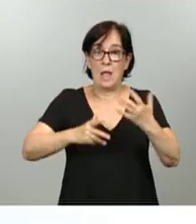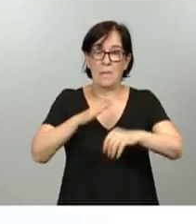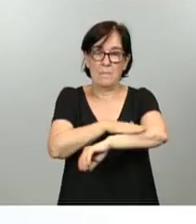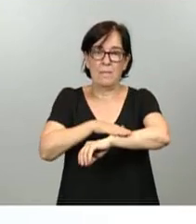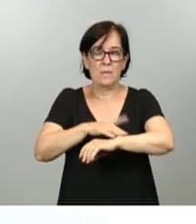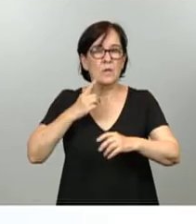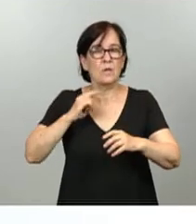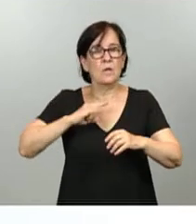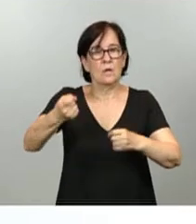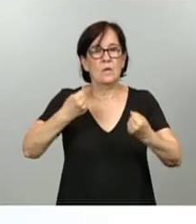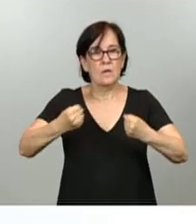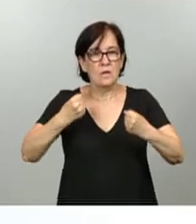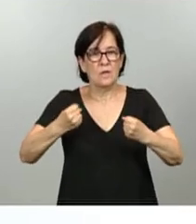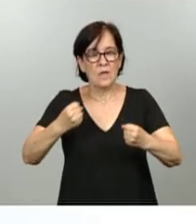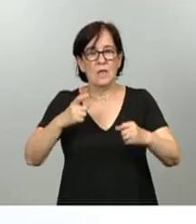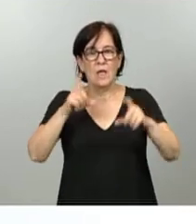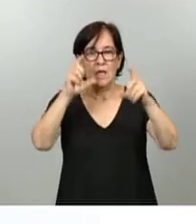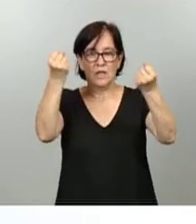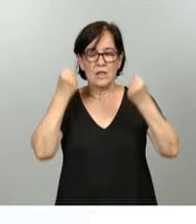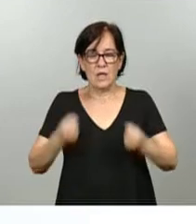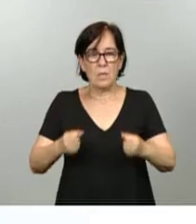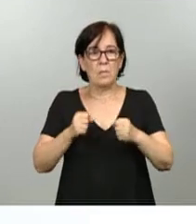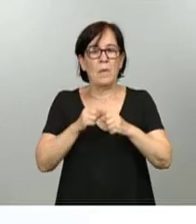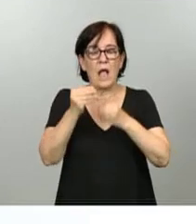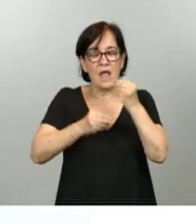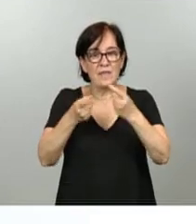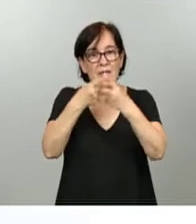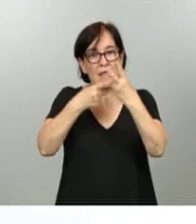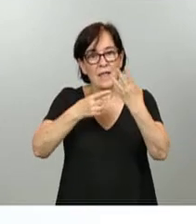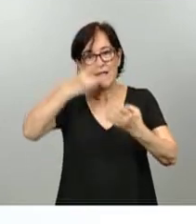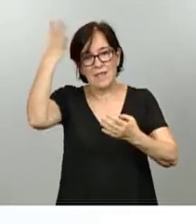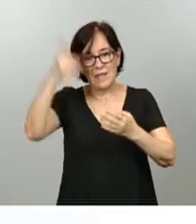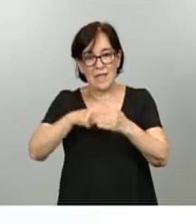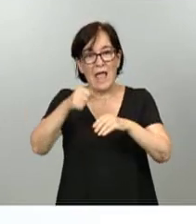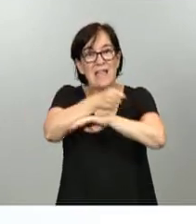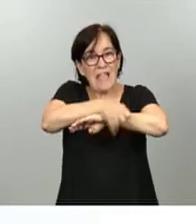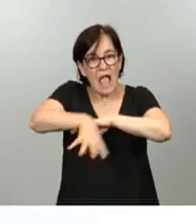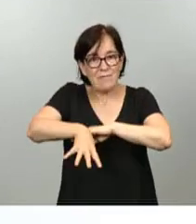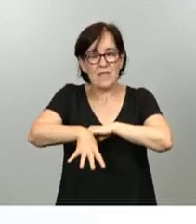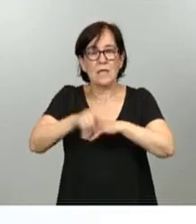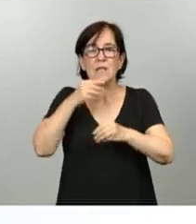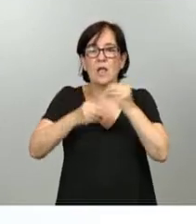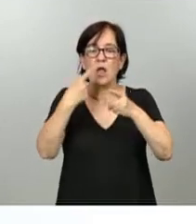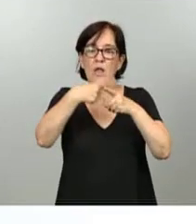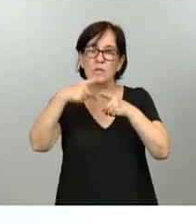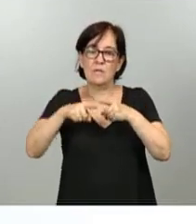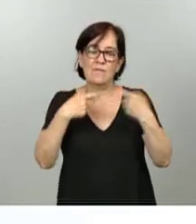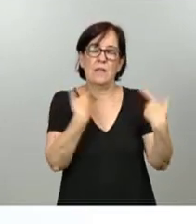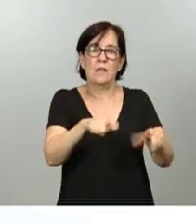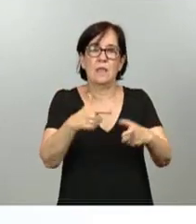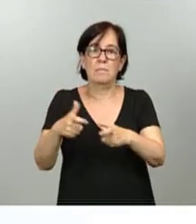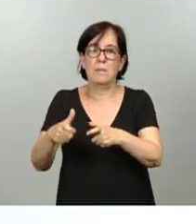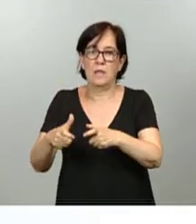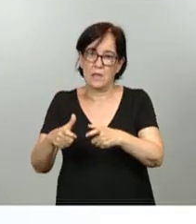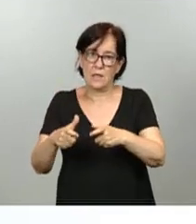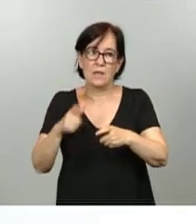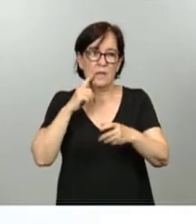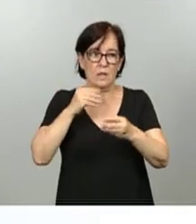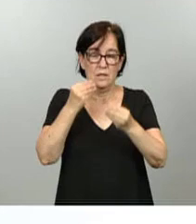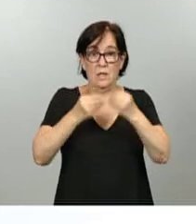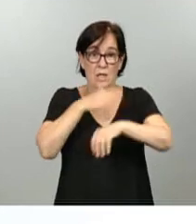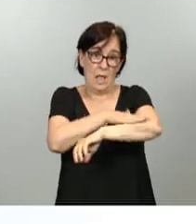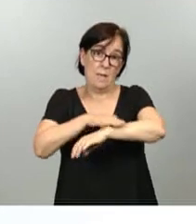el soporte institucional para el despliegue de esas iniciativas transversales a los diferentes departamentos y niveles de la Administración, que